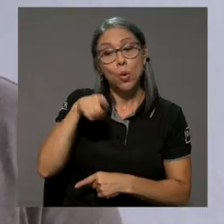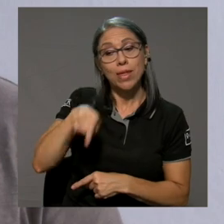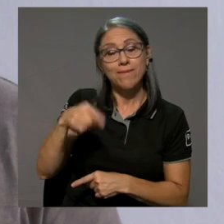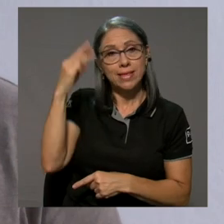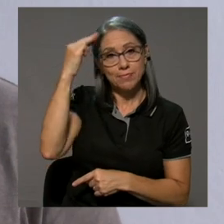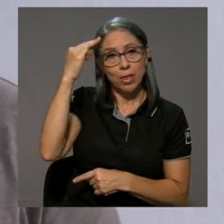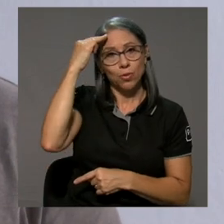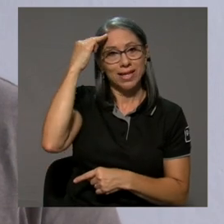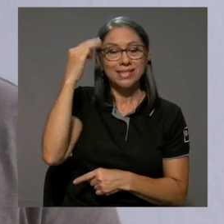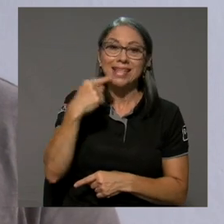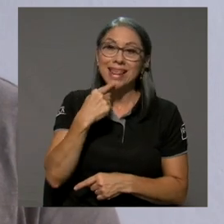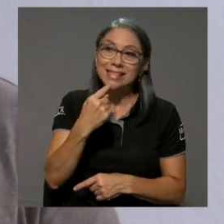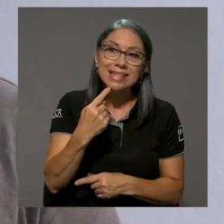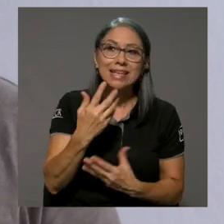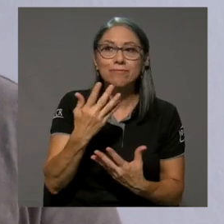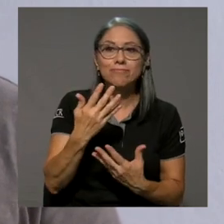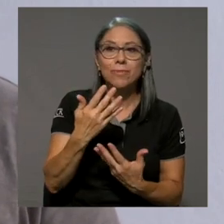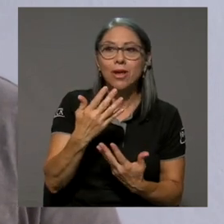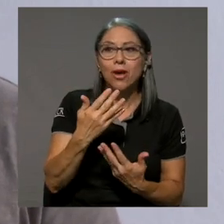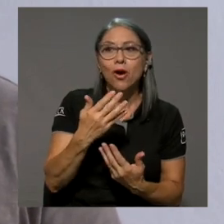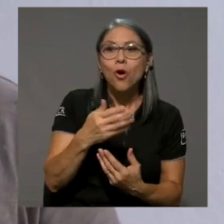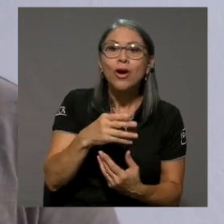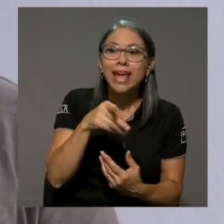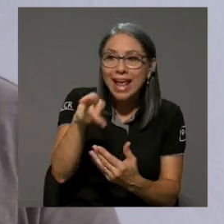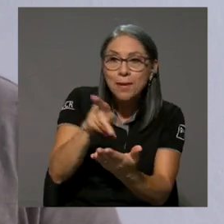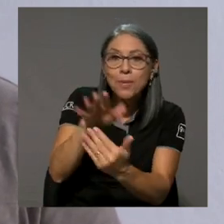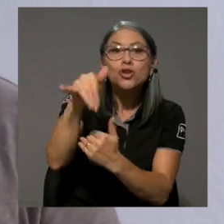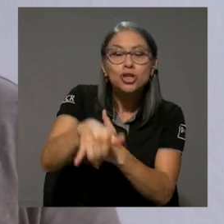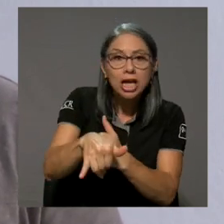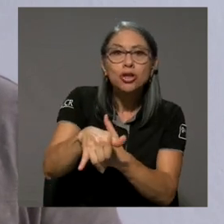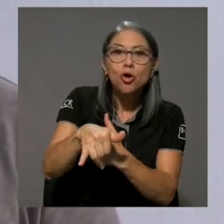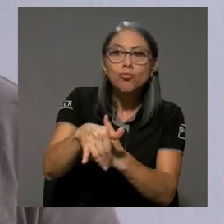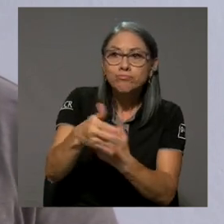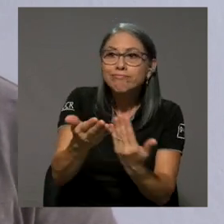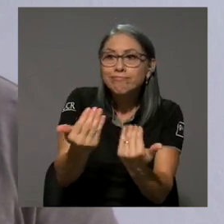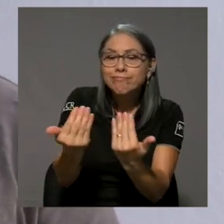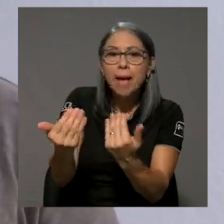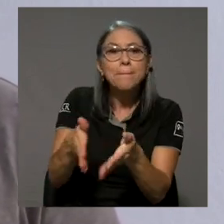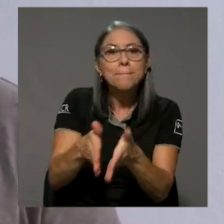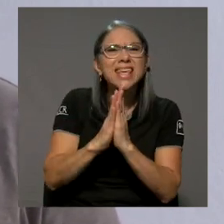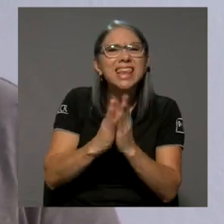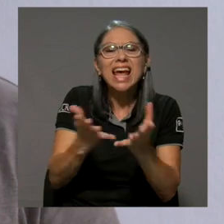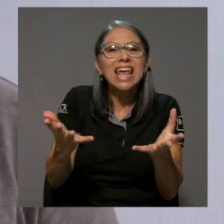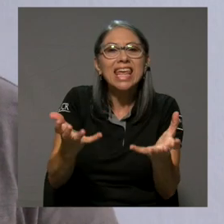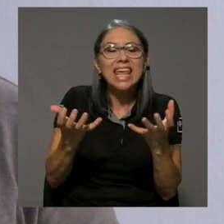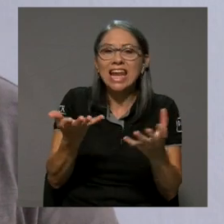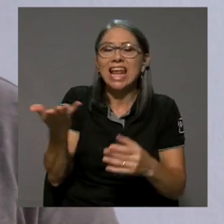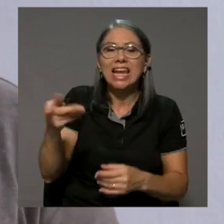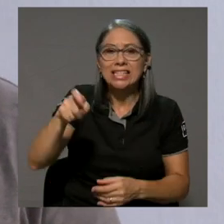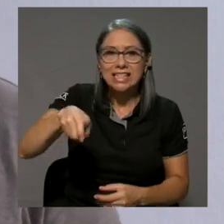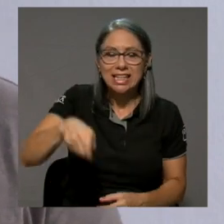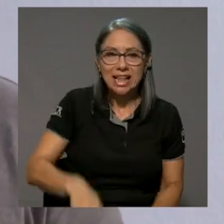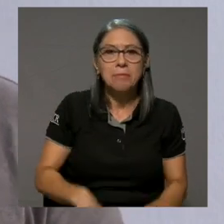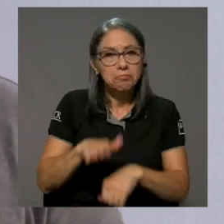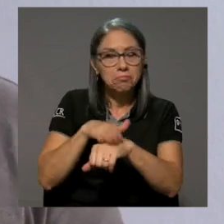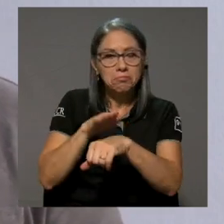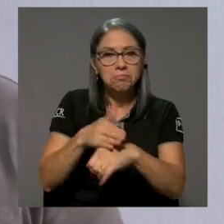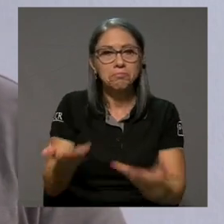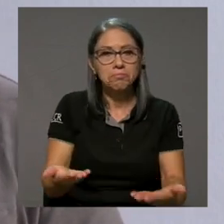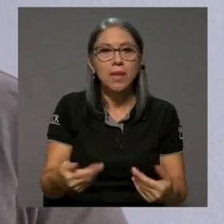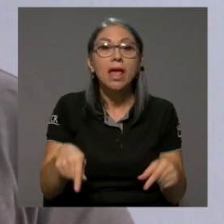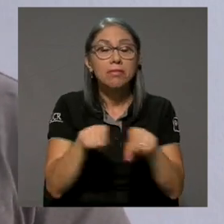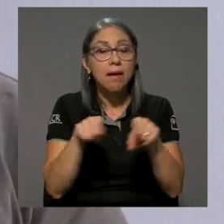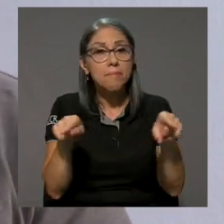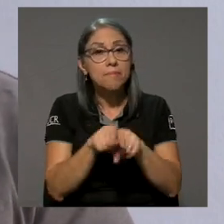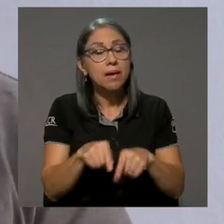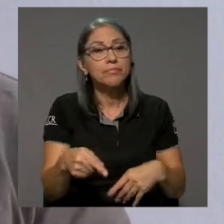tú también tener esa madurez de decir, de dejar que el proyecto te pida las cosas que quiere, que necesita. Y